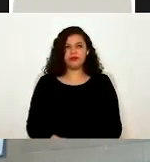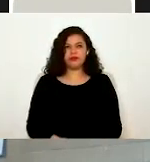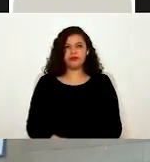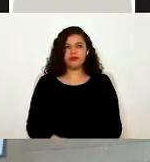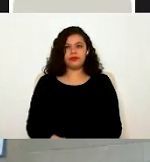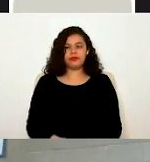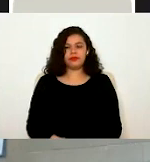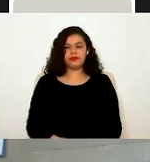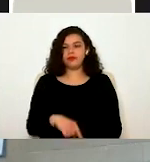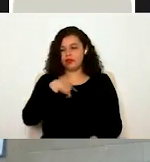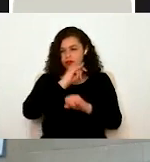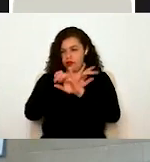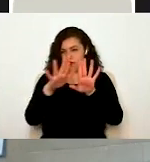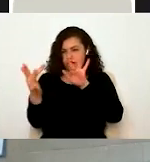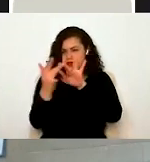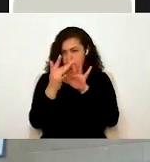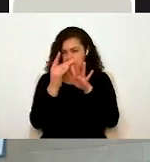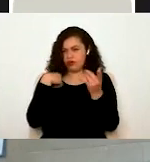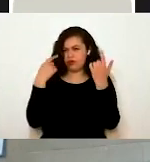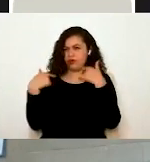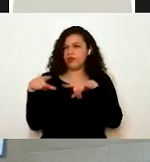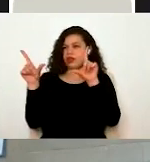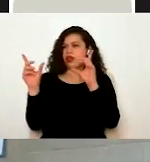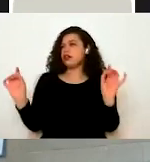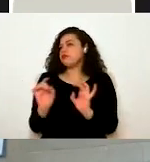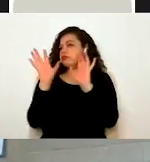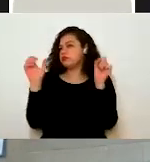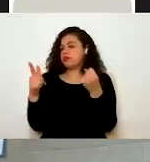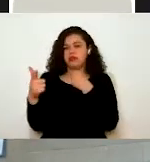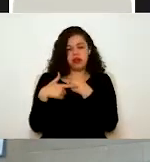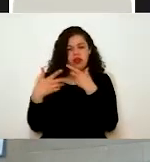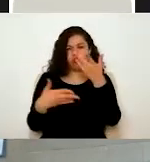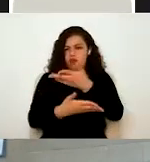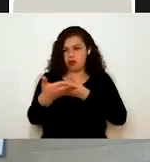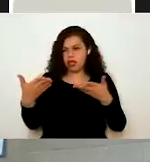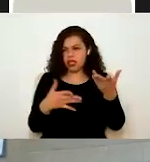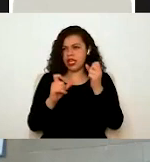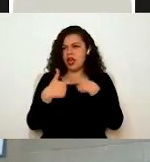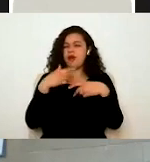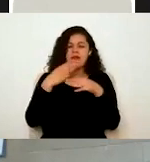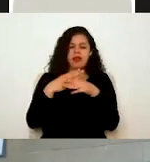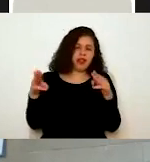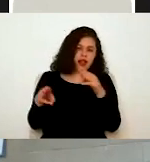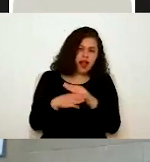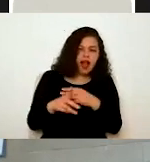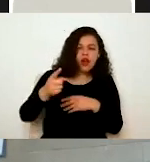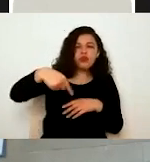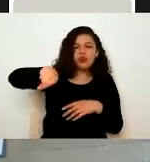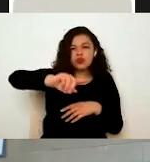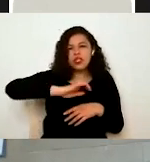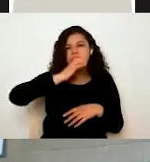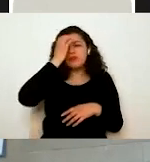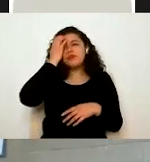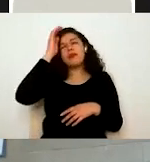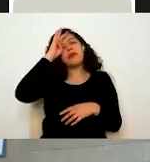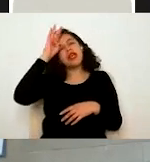les dejo mis datos de contacto. En caso de que quieran compartirnos algún material que ustedes consideren